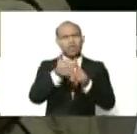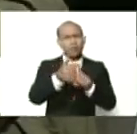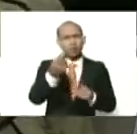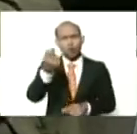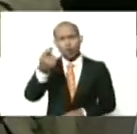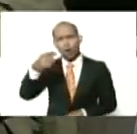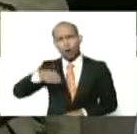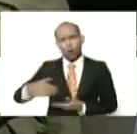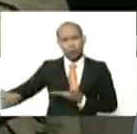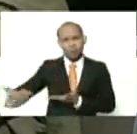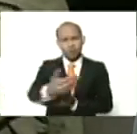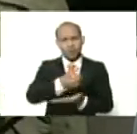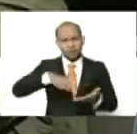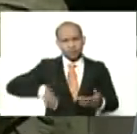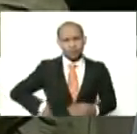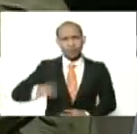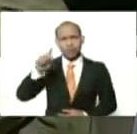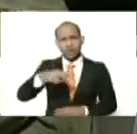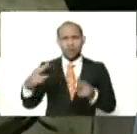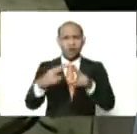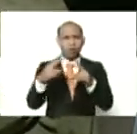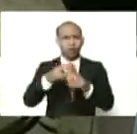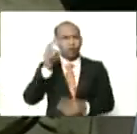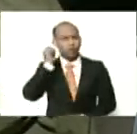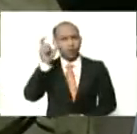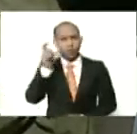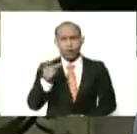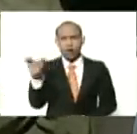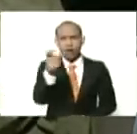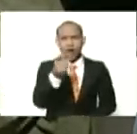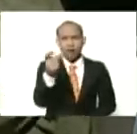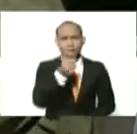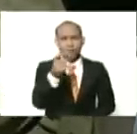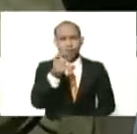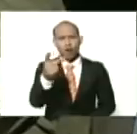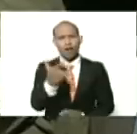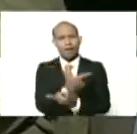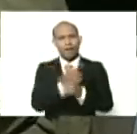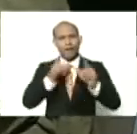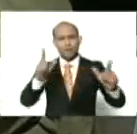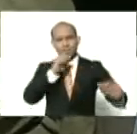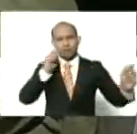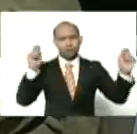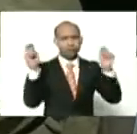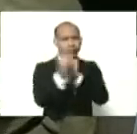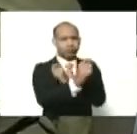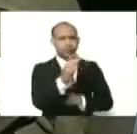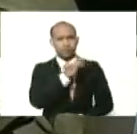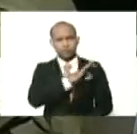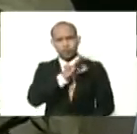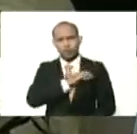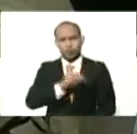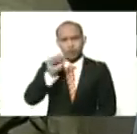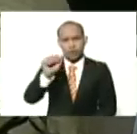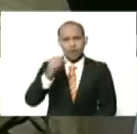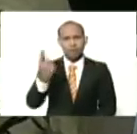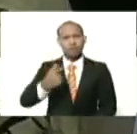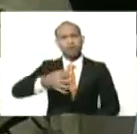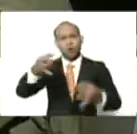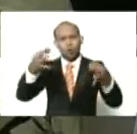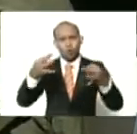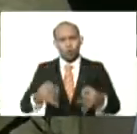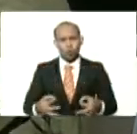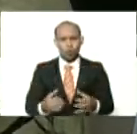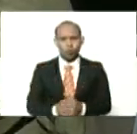reconocen, en el feminismo, la búsqueda, de la libertad, y de la transformación, de la sociedad, para hacerla más justa,